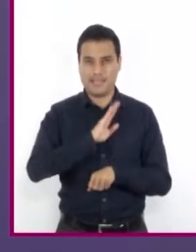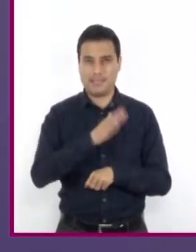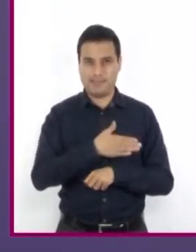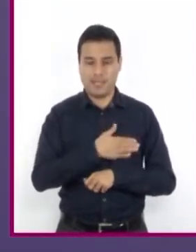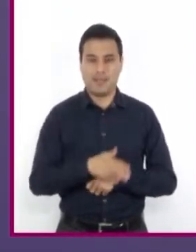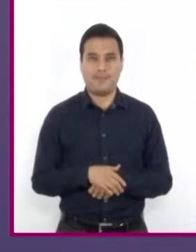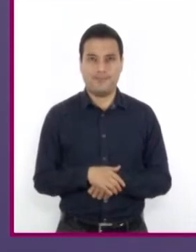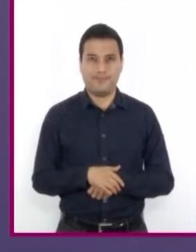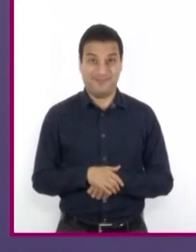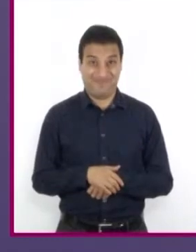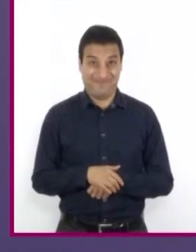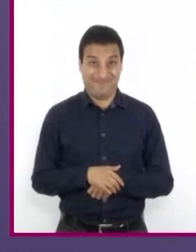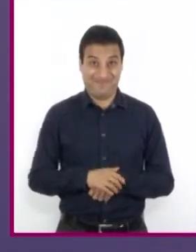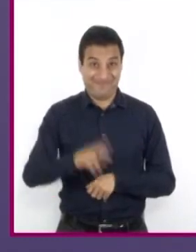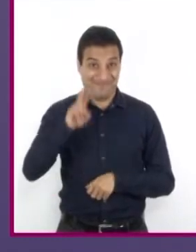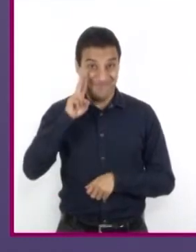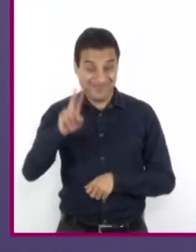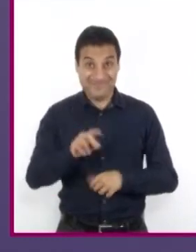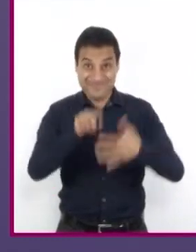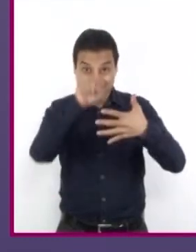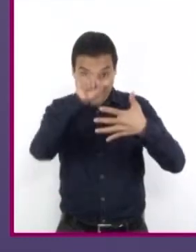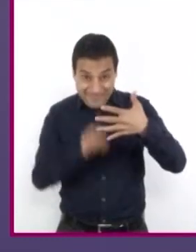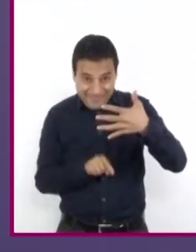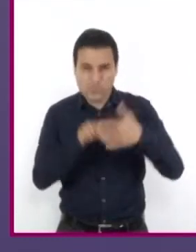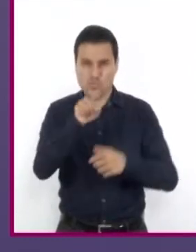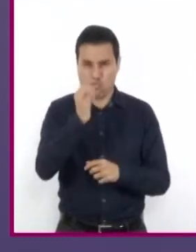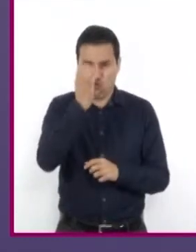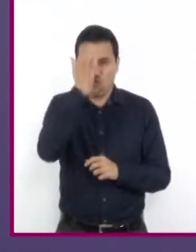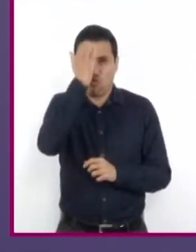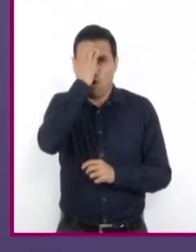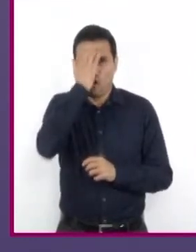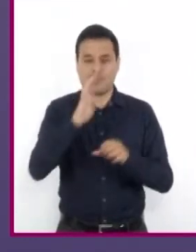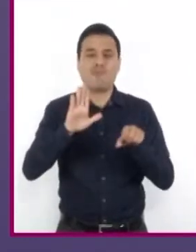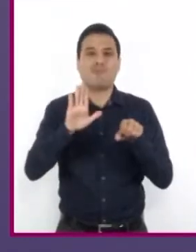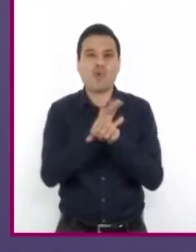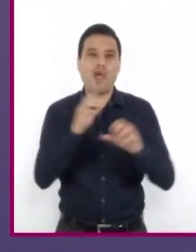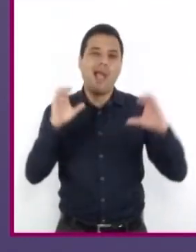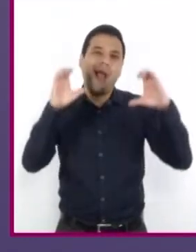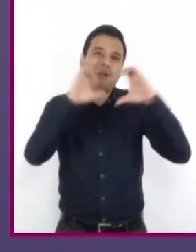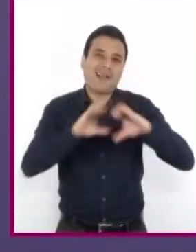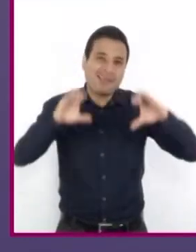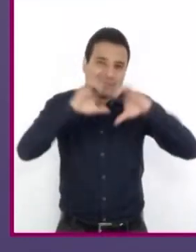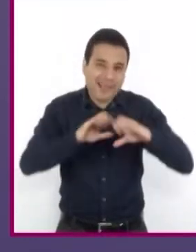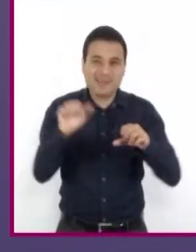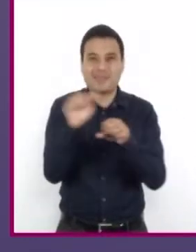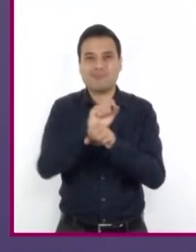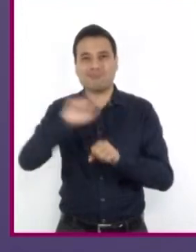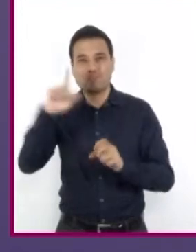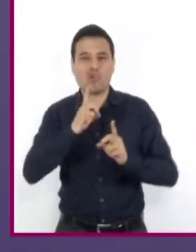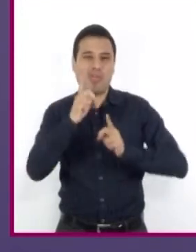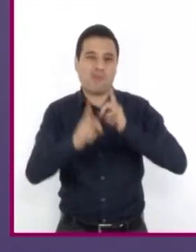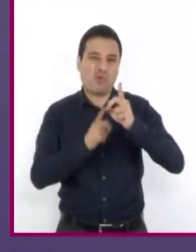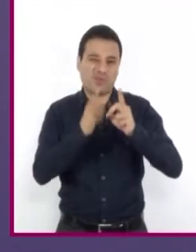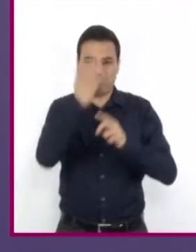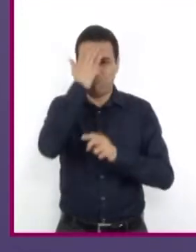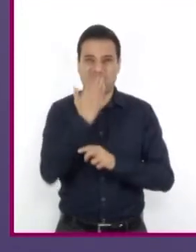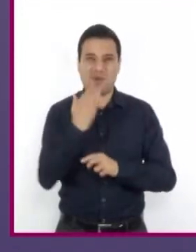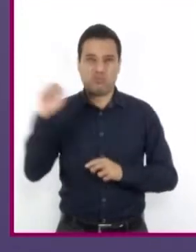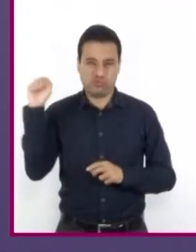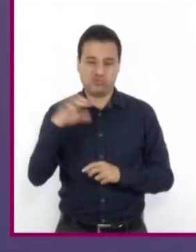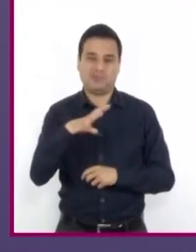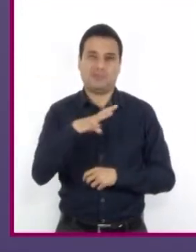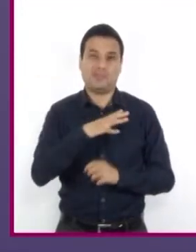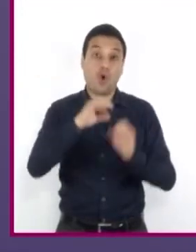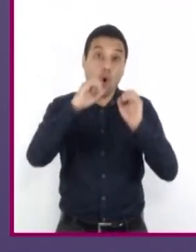Probablemente conozcan algunos de estos países por sus cantantes, sus actores o deportistas. O puede ser